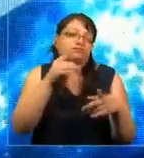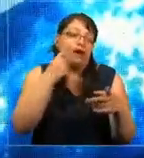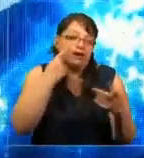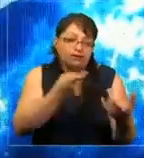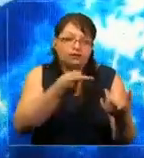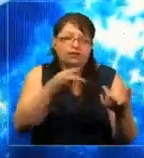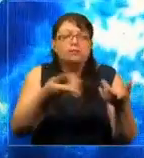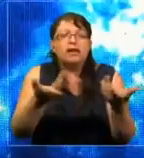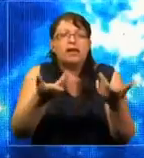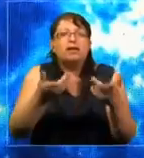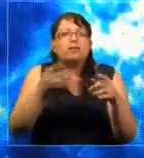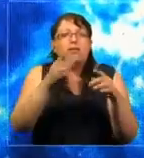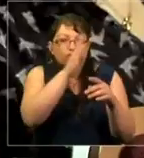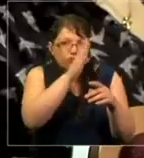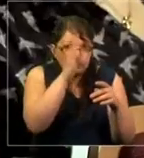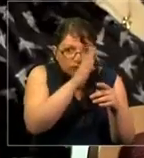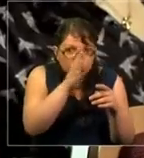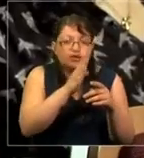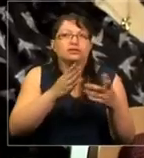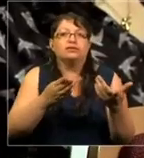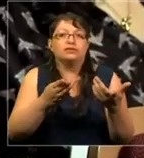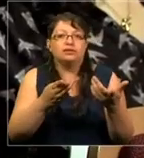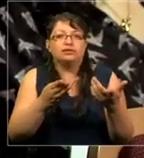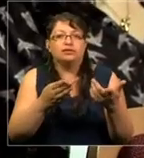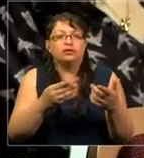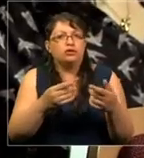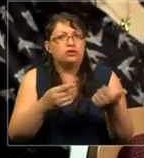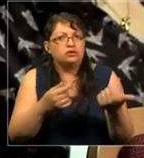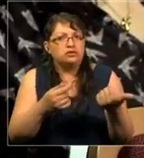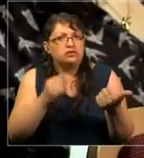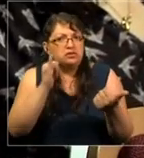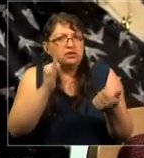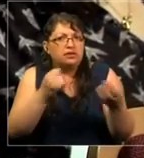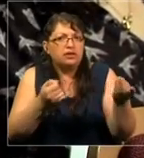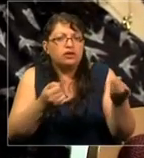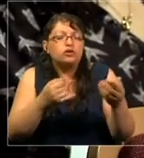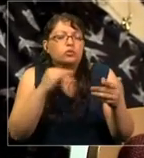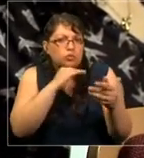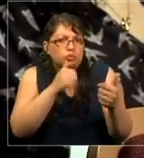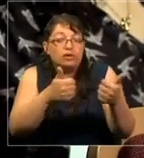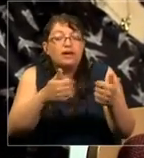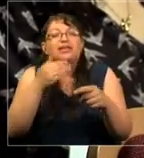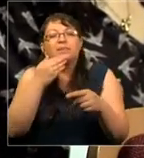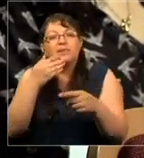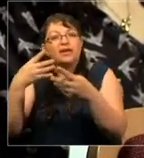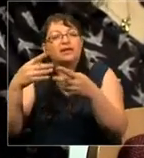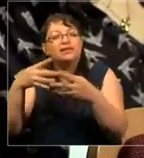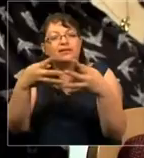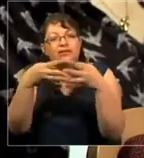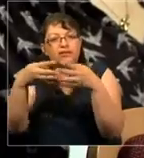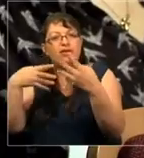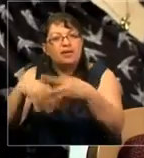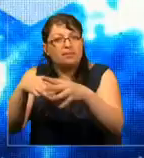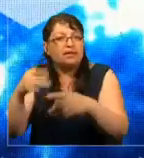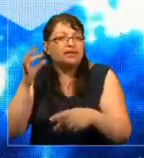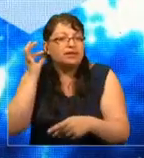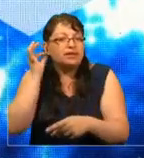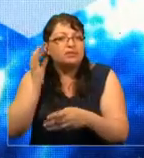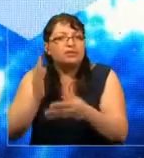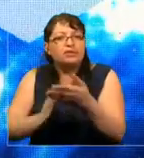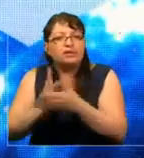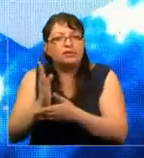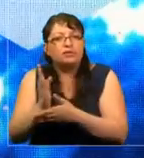impulsivo, pero también es muy efectivo. En Estados Unidos, la marcha de las mujeres empezó